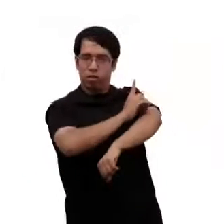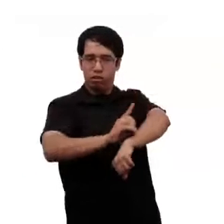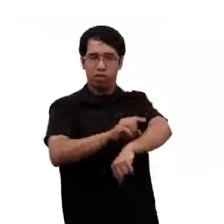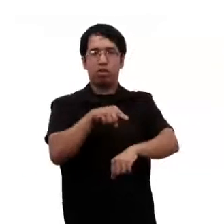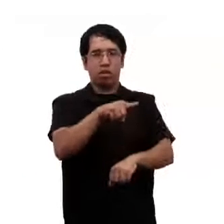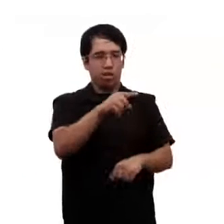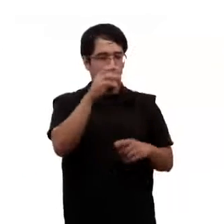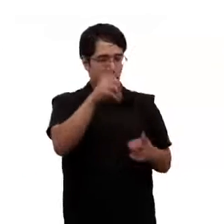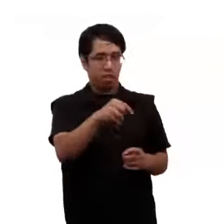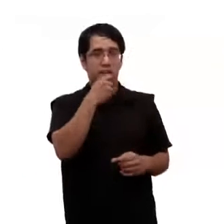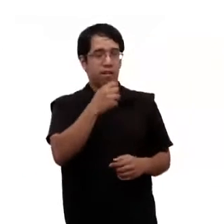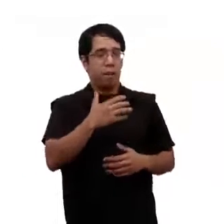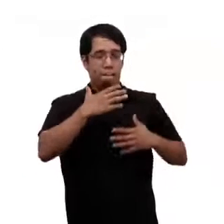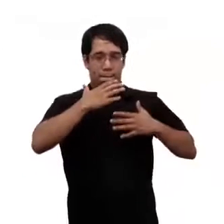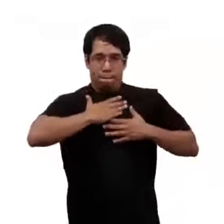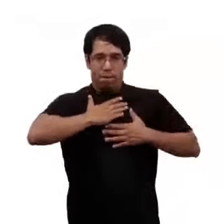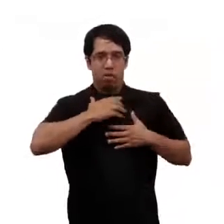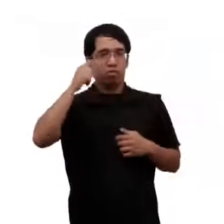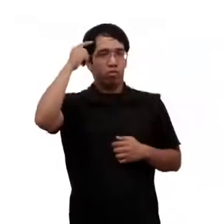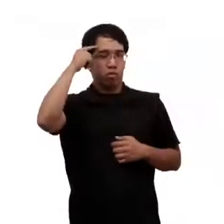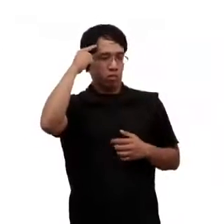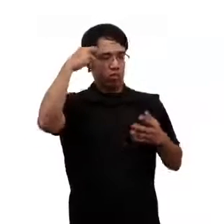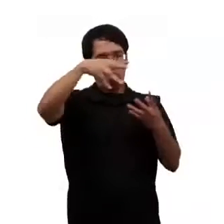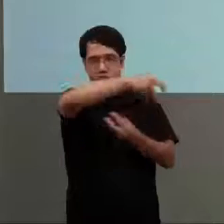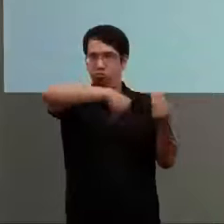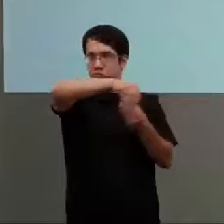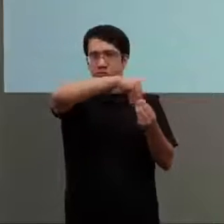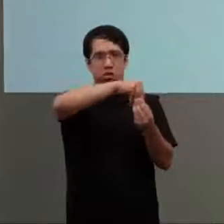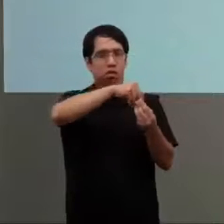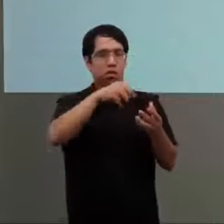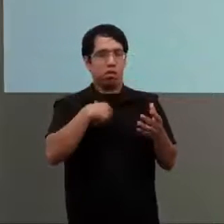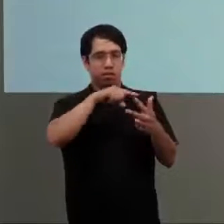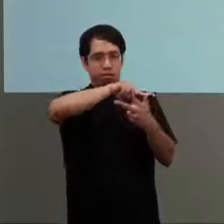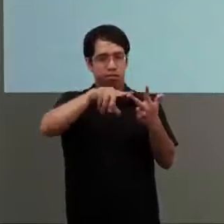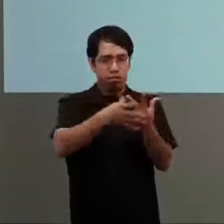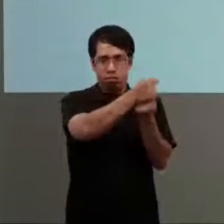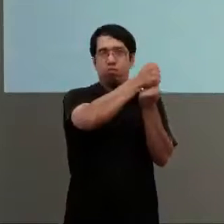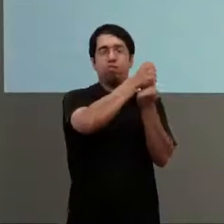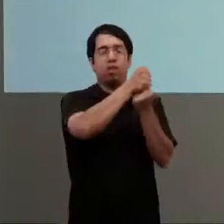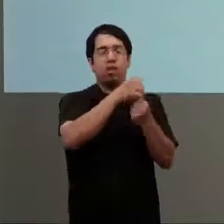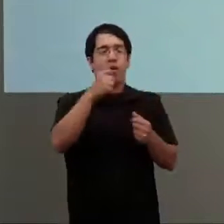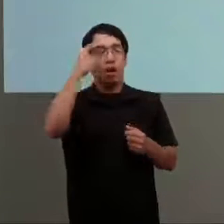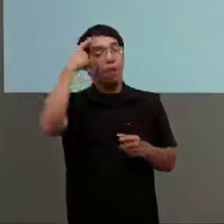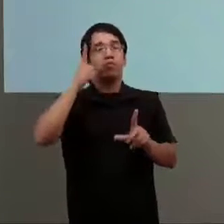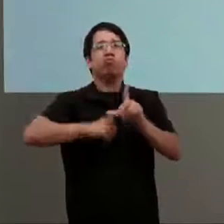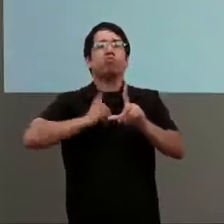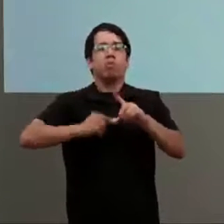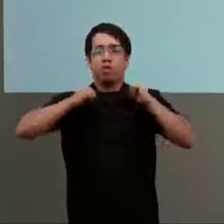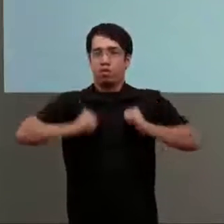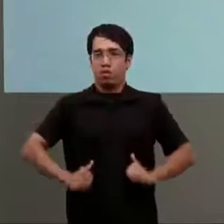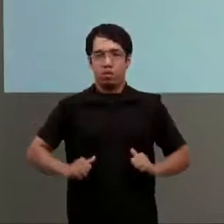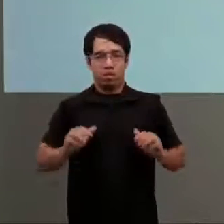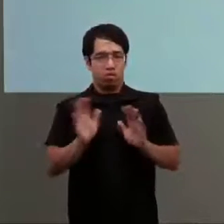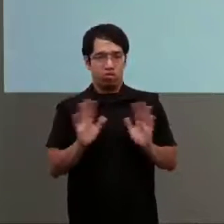un enfoque biopsicosocial. Es decir, no se niega a una cuestión también de salud para no ir a una